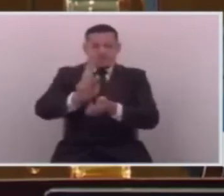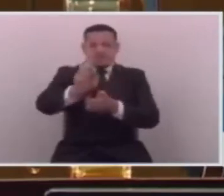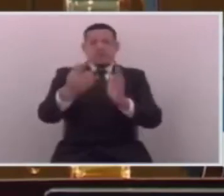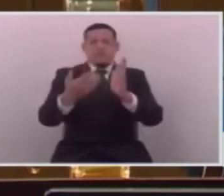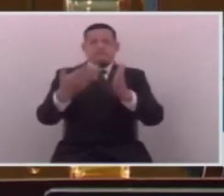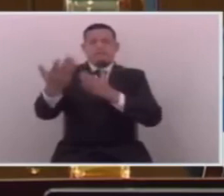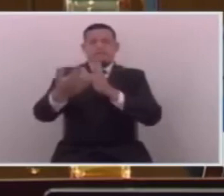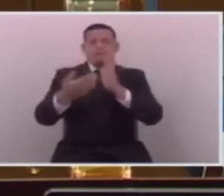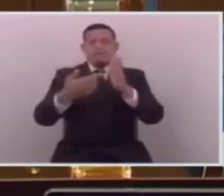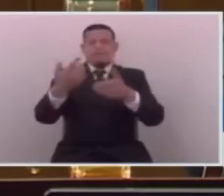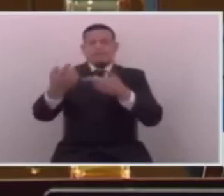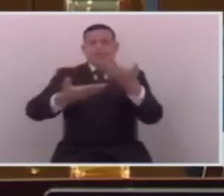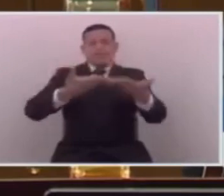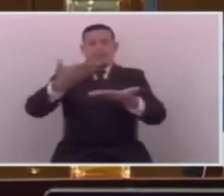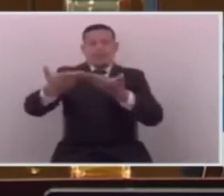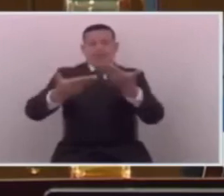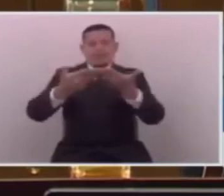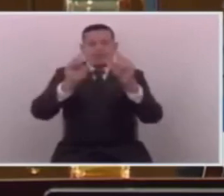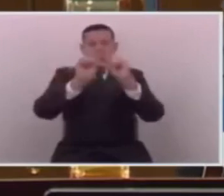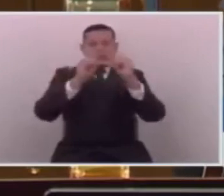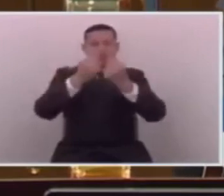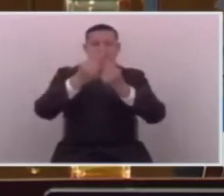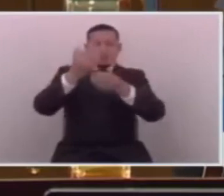vendiéndose con uno y con otro.